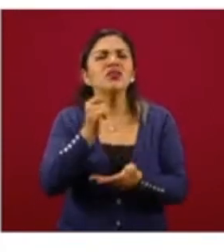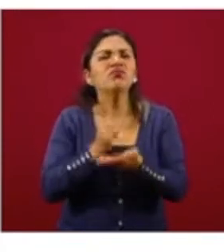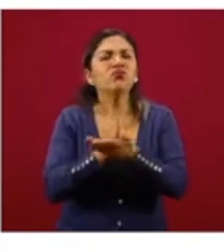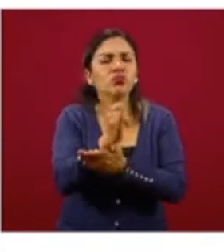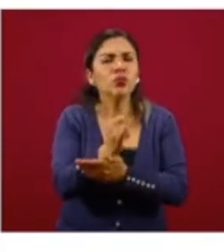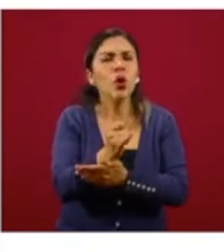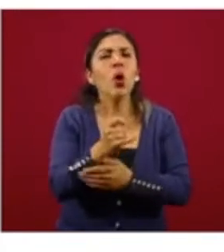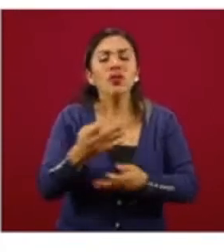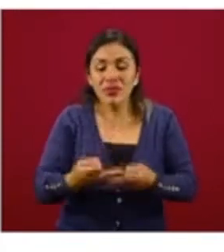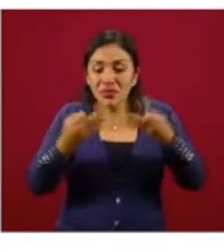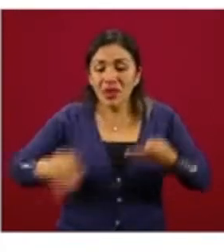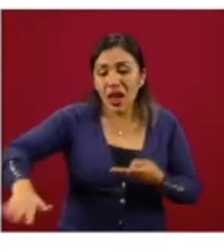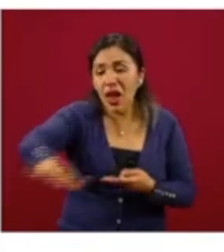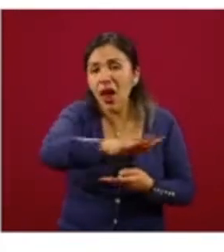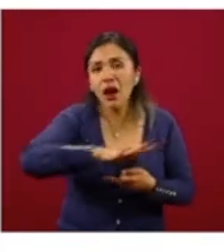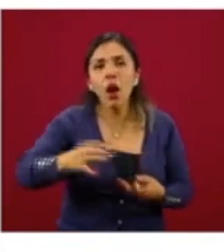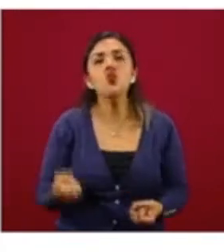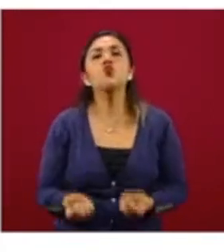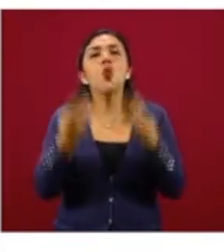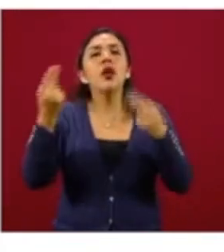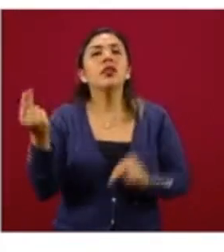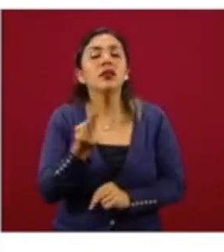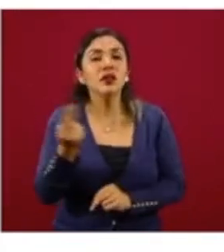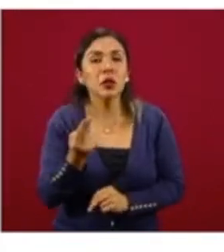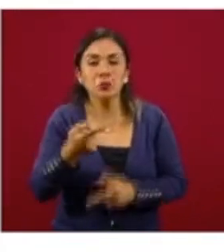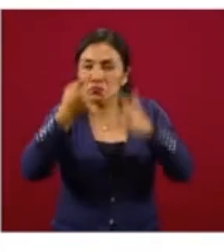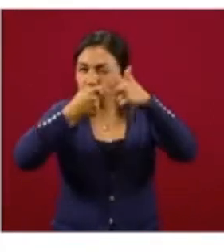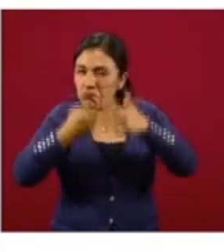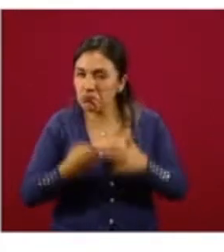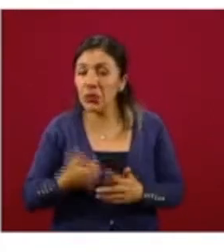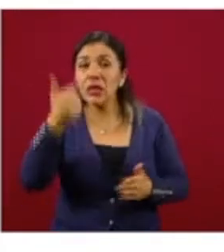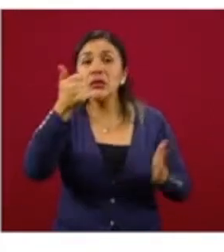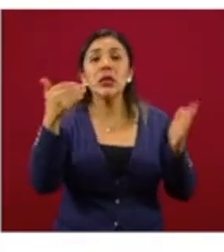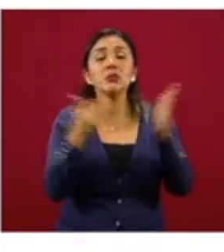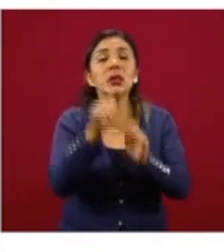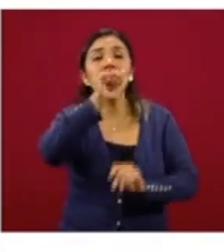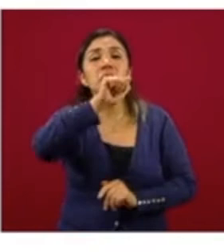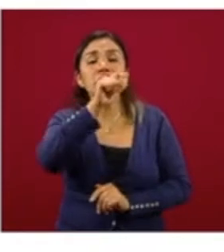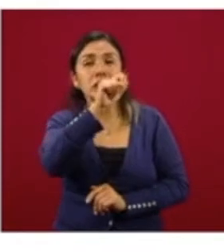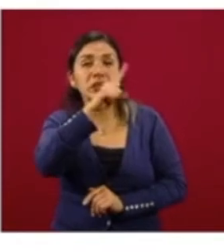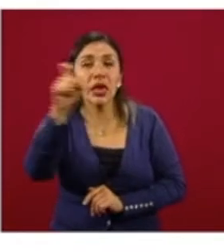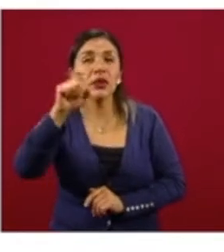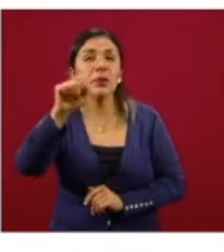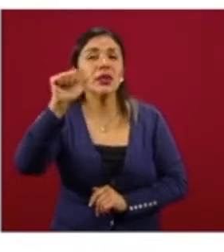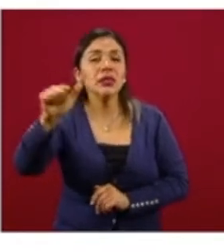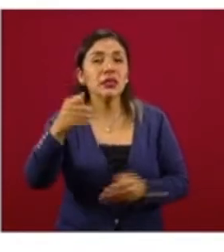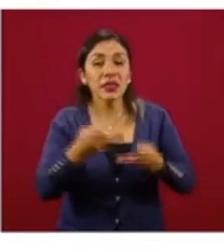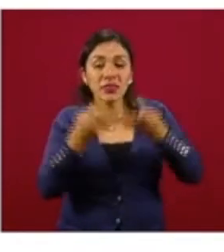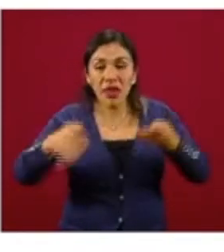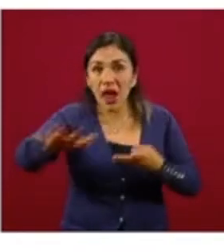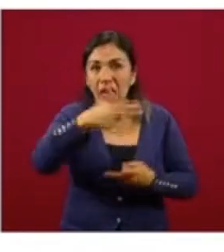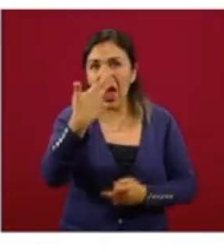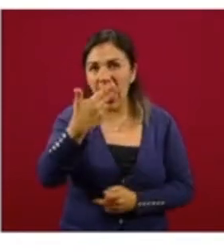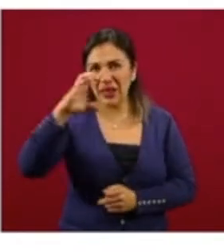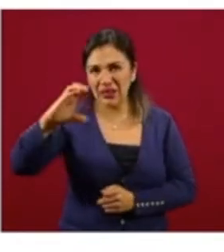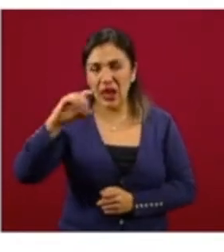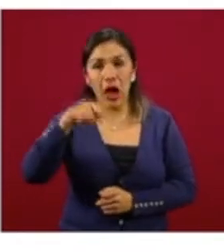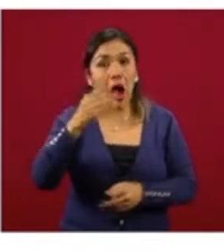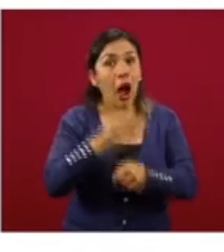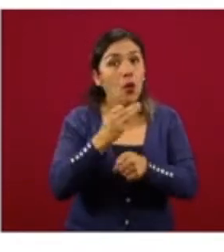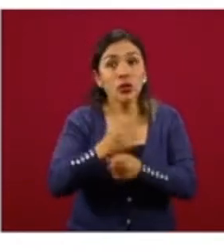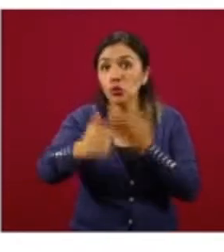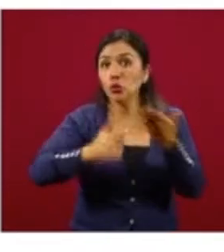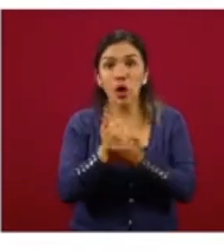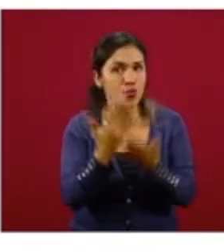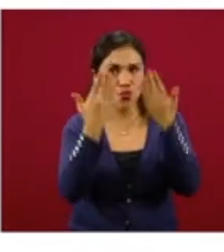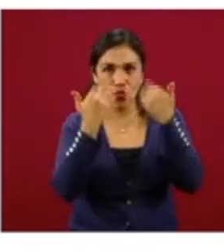cuánto suelo se va a requerir. Se está planteando que se va a requerir 6 mil 126 hectáreas, que actualmente no están urbanizadas,